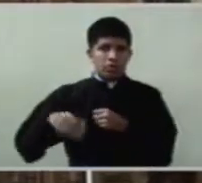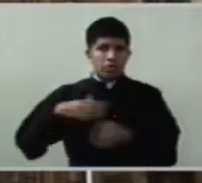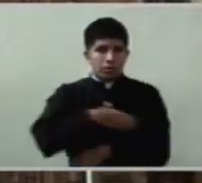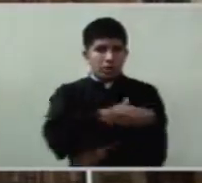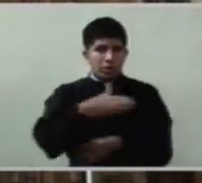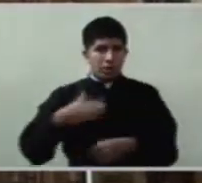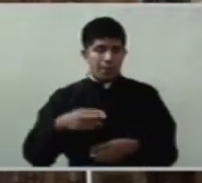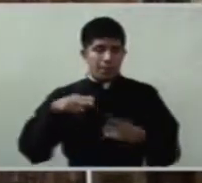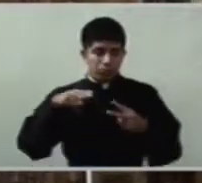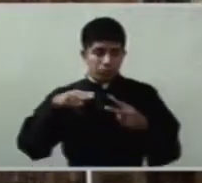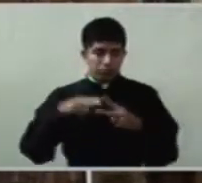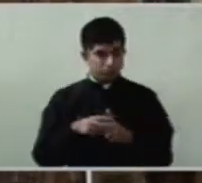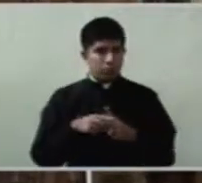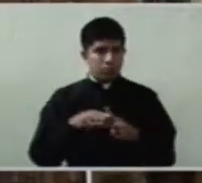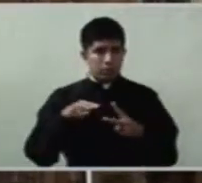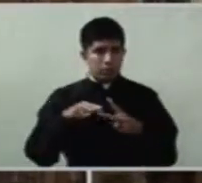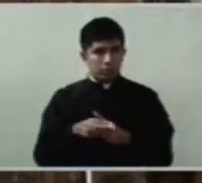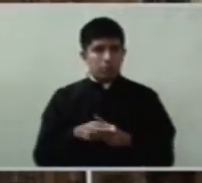mataron.